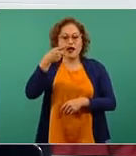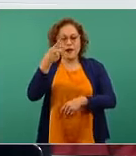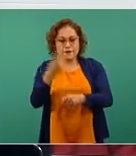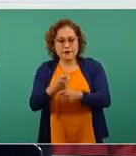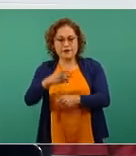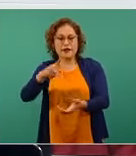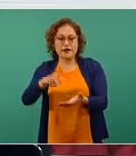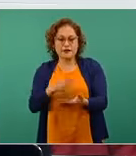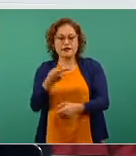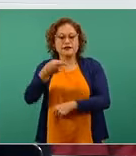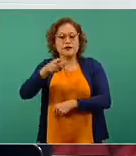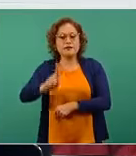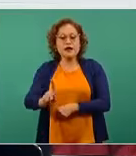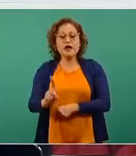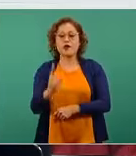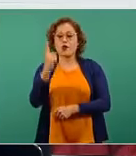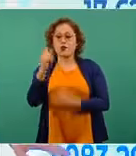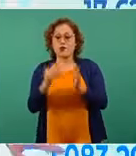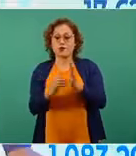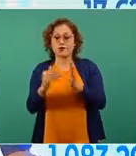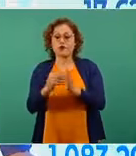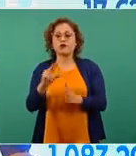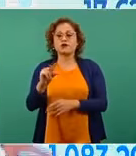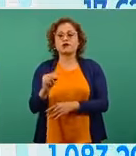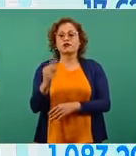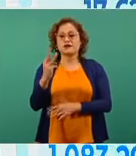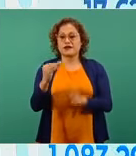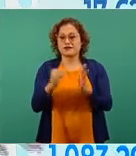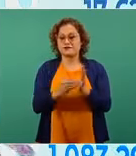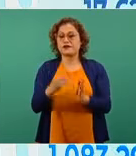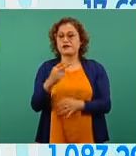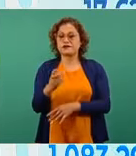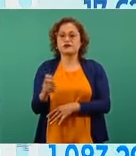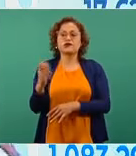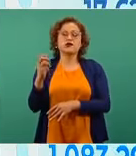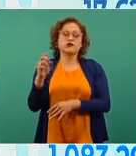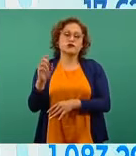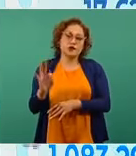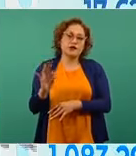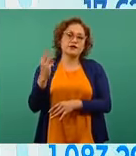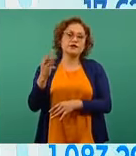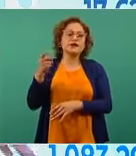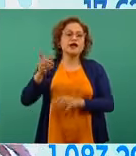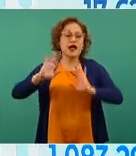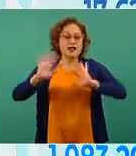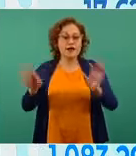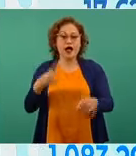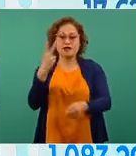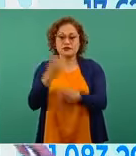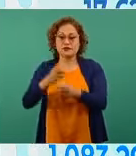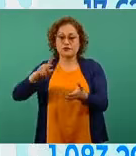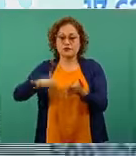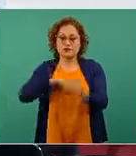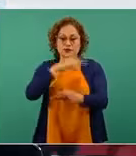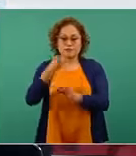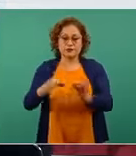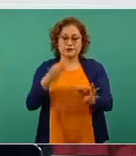mil 293, ya completaron la segunda dosis. La suma, estos más de 8 millones